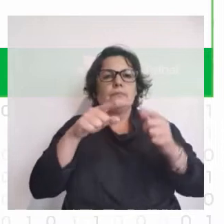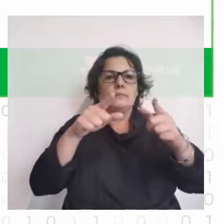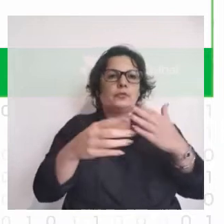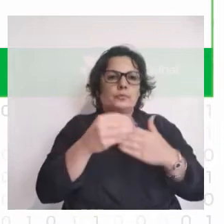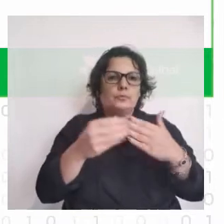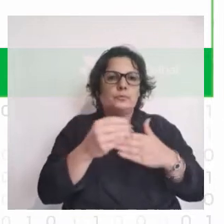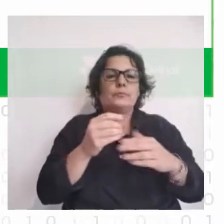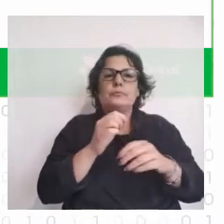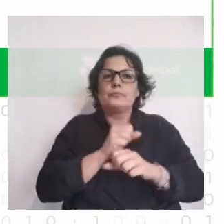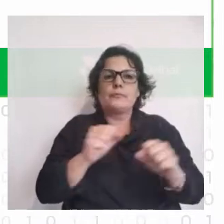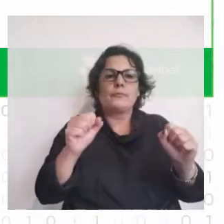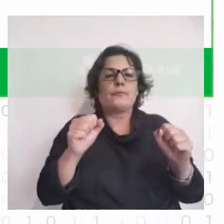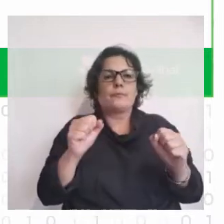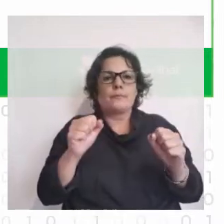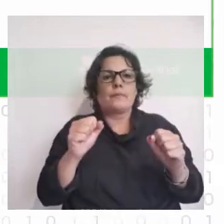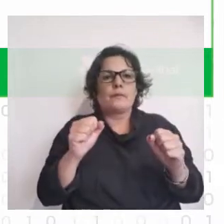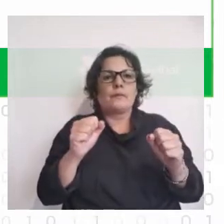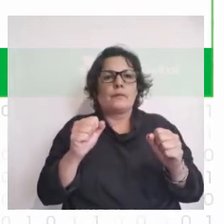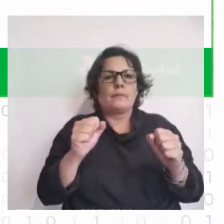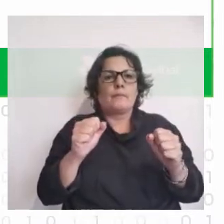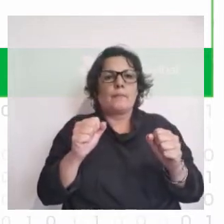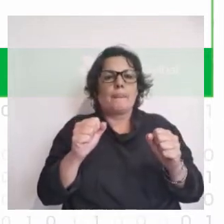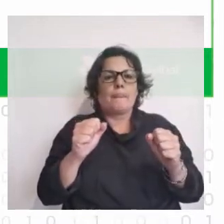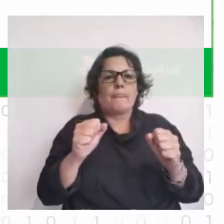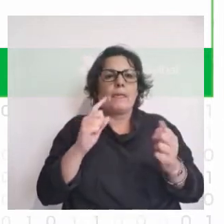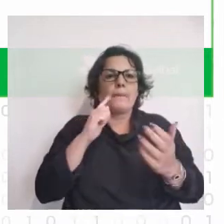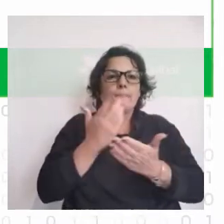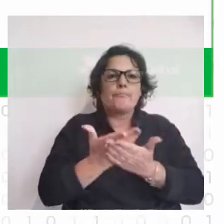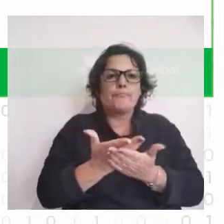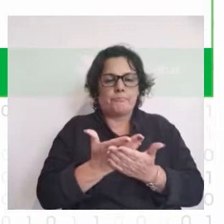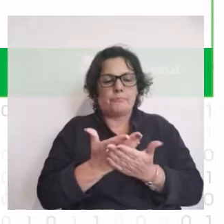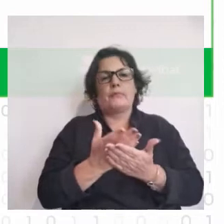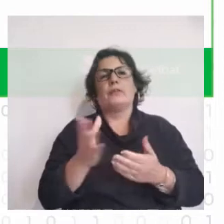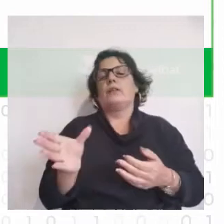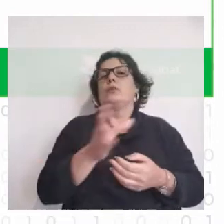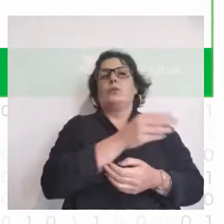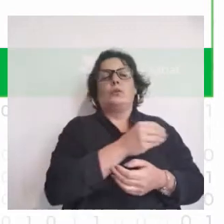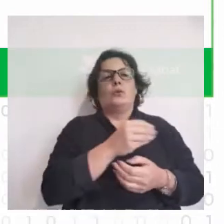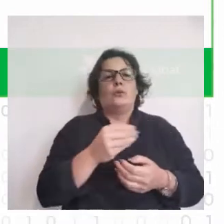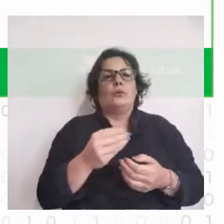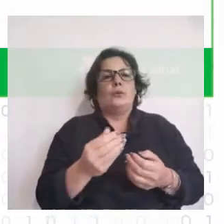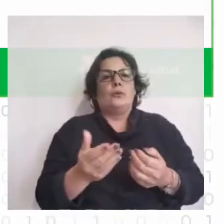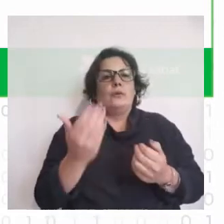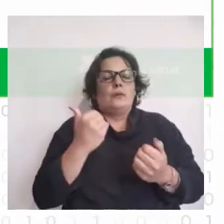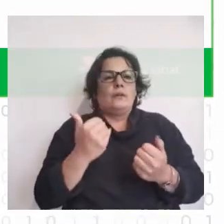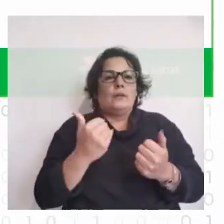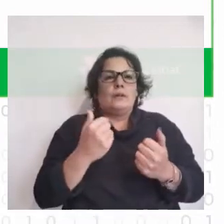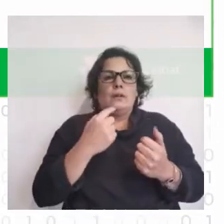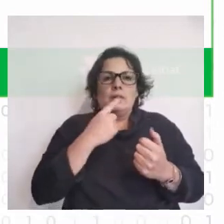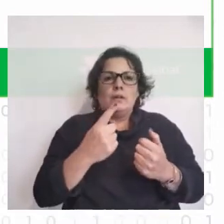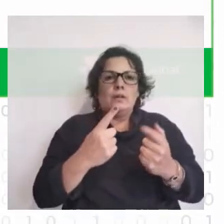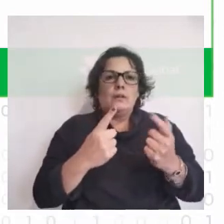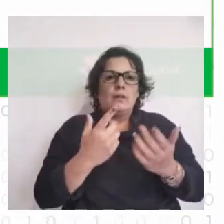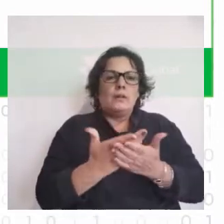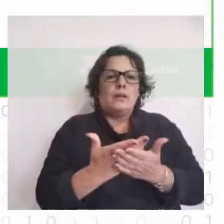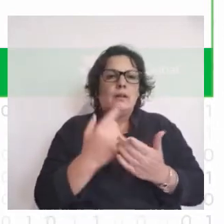podemos plasmar todo lo que más o menos ya estuvimos diciendo, ¿no? Pero plasmar, bueno, la